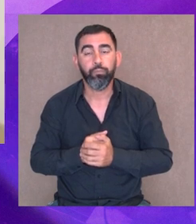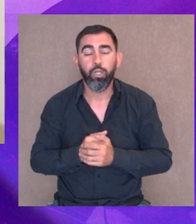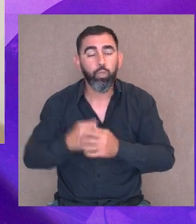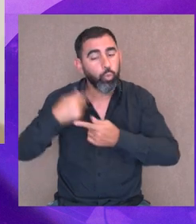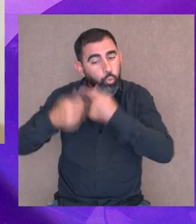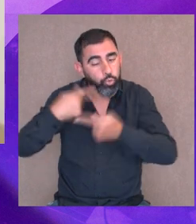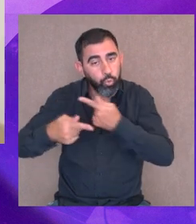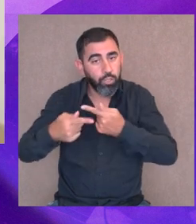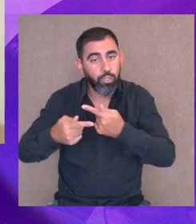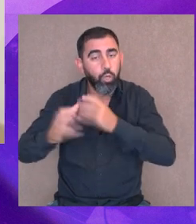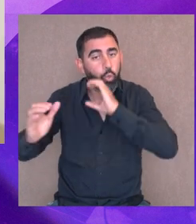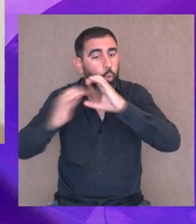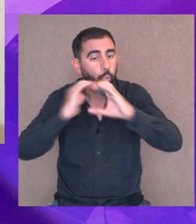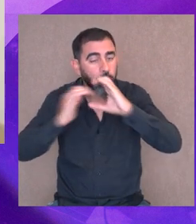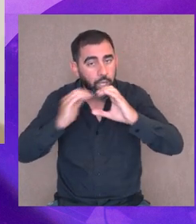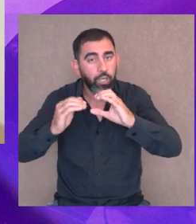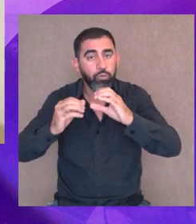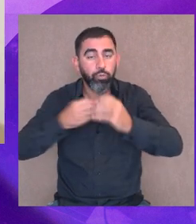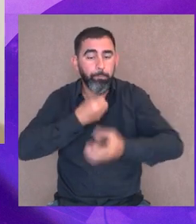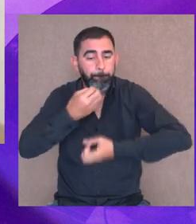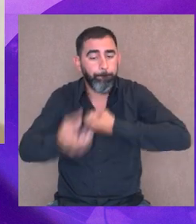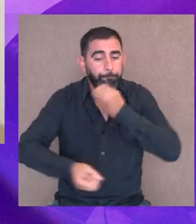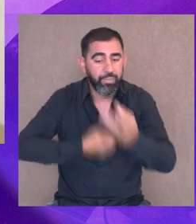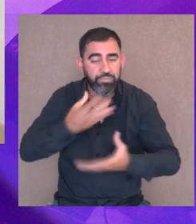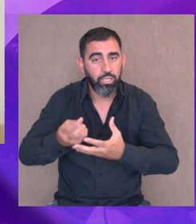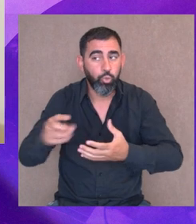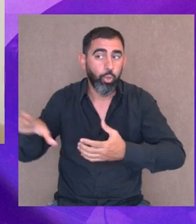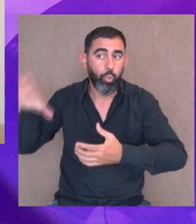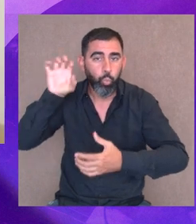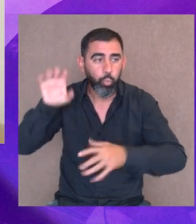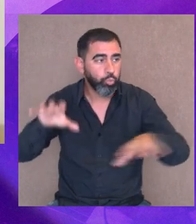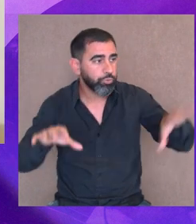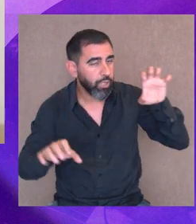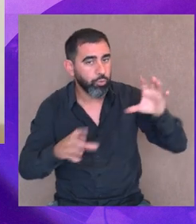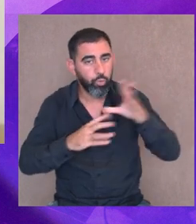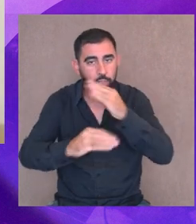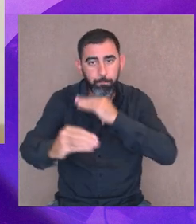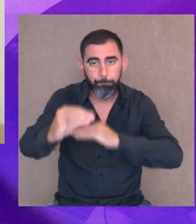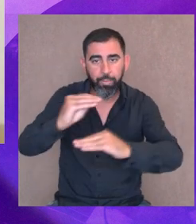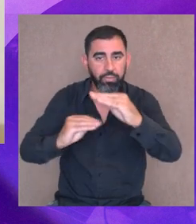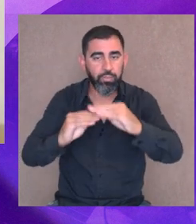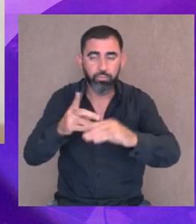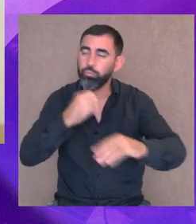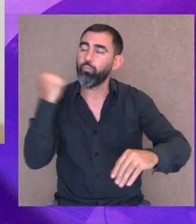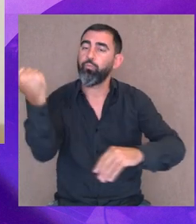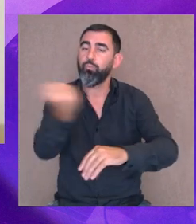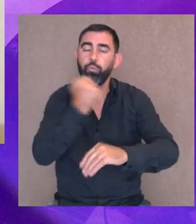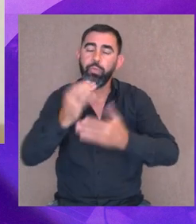eso, el seguir comunicando, el seguir expresándonos, el seguir escuchándonos, el seguir empatizando,